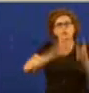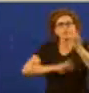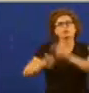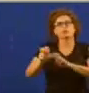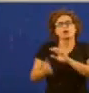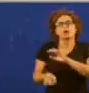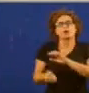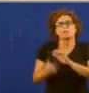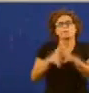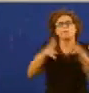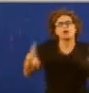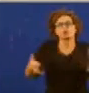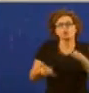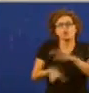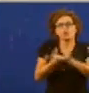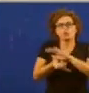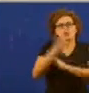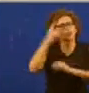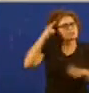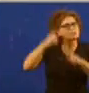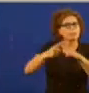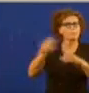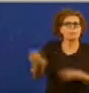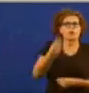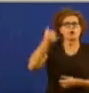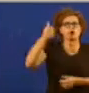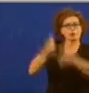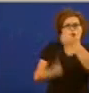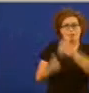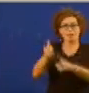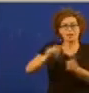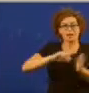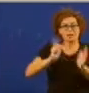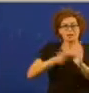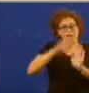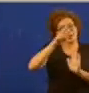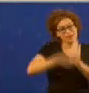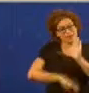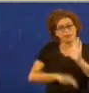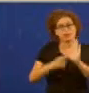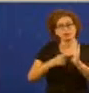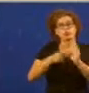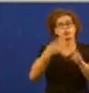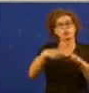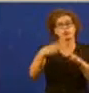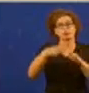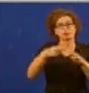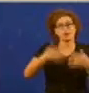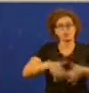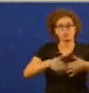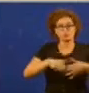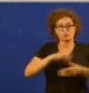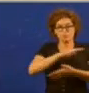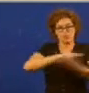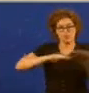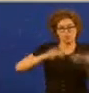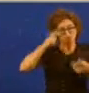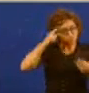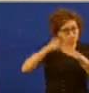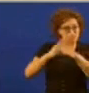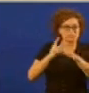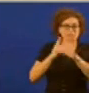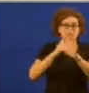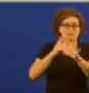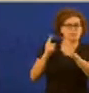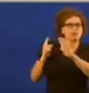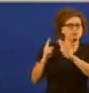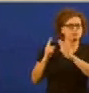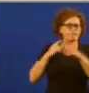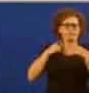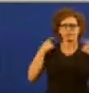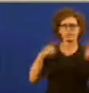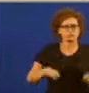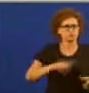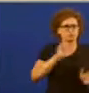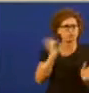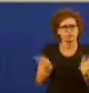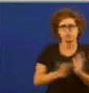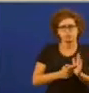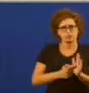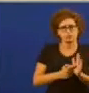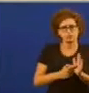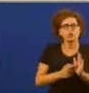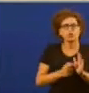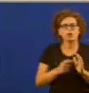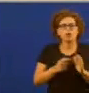para ser máis competitivos a lei reguladora da política industrial para Galicia dai seis anos foi un fracaso completo